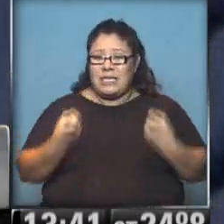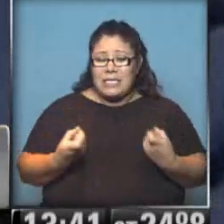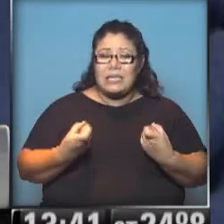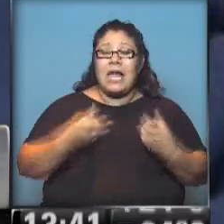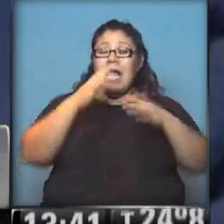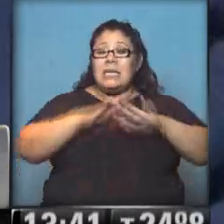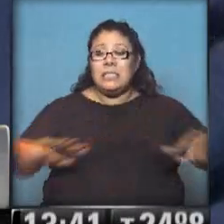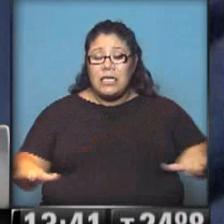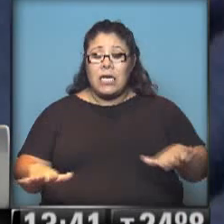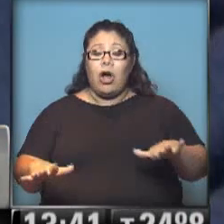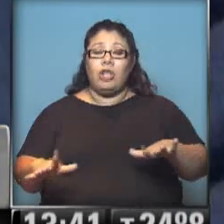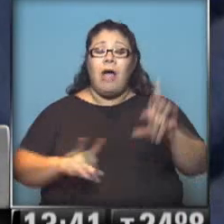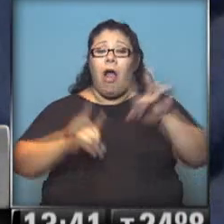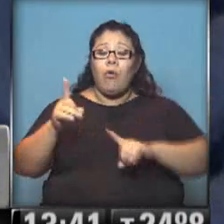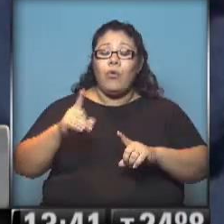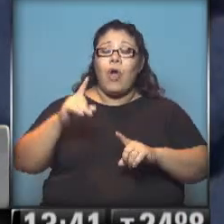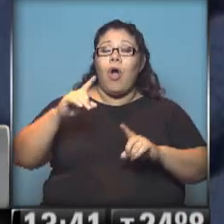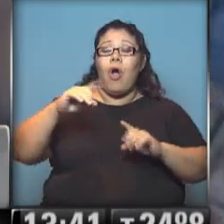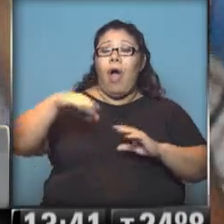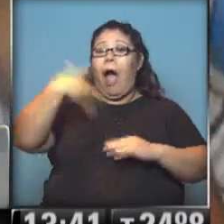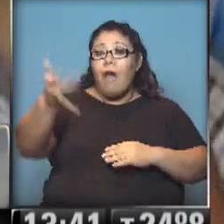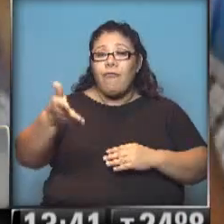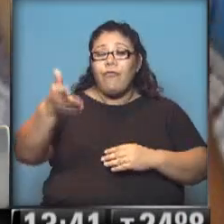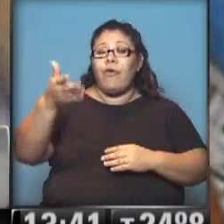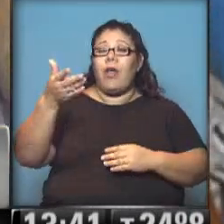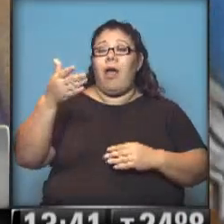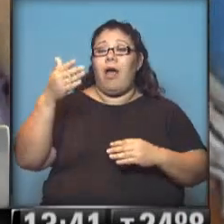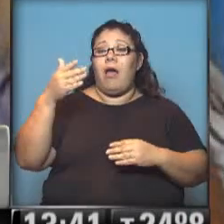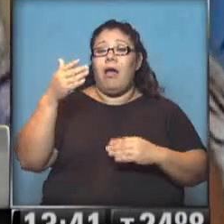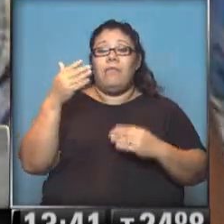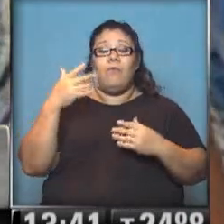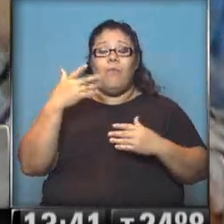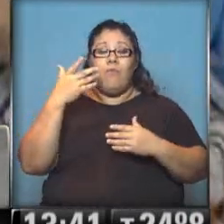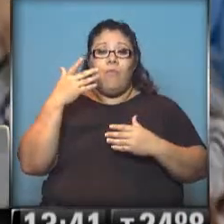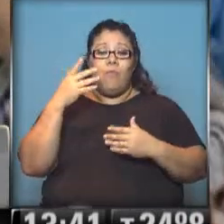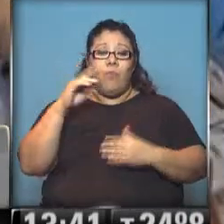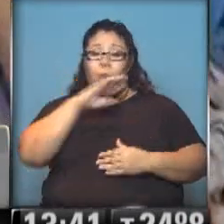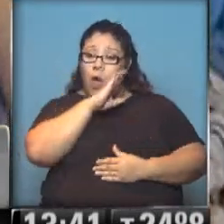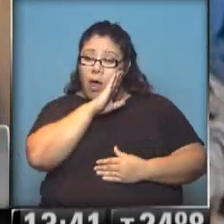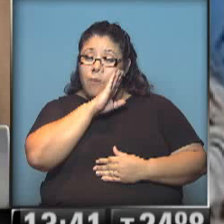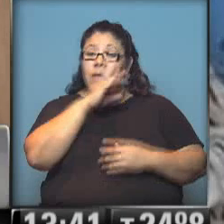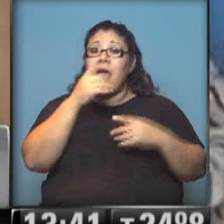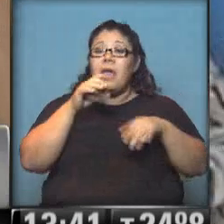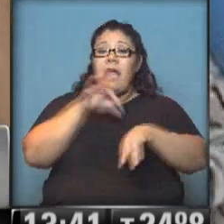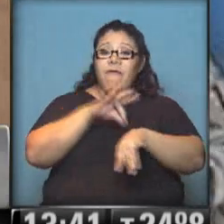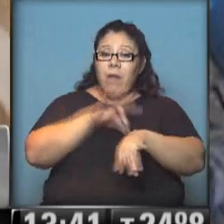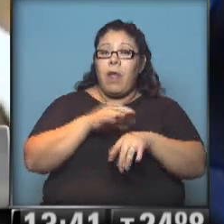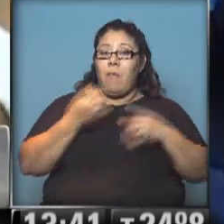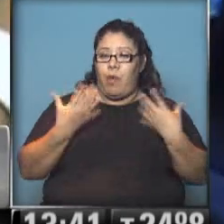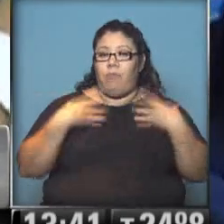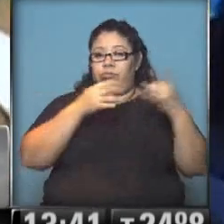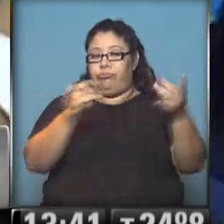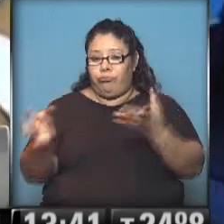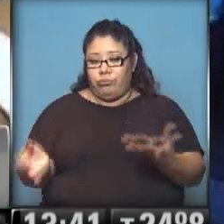Desde el terremoto Como sus padres Y el riesgo De la propagación De enfermedades Es elevado De acuerdo a lo que Informó las Naciones